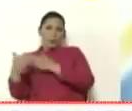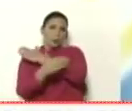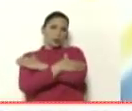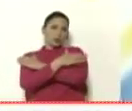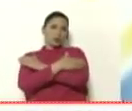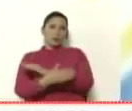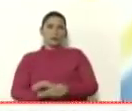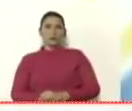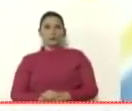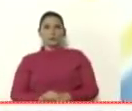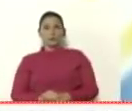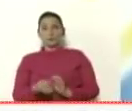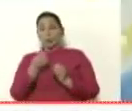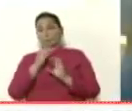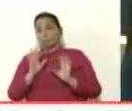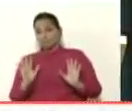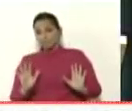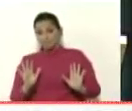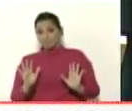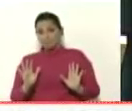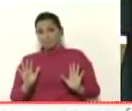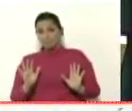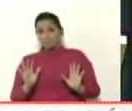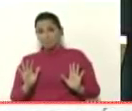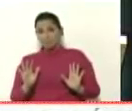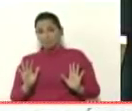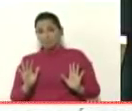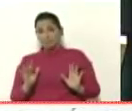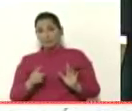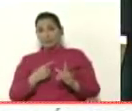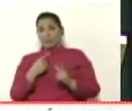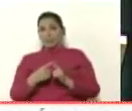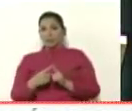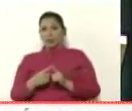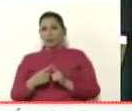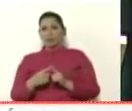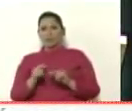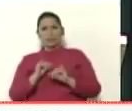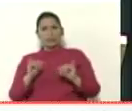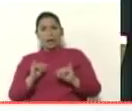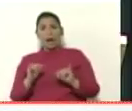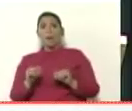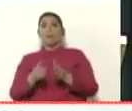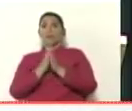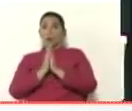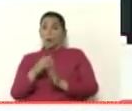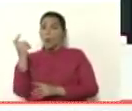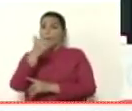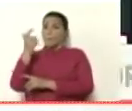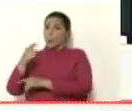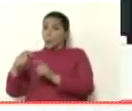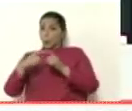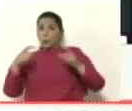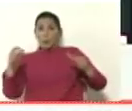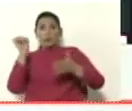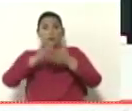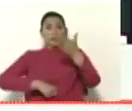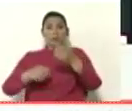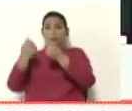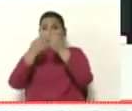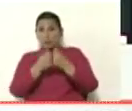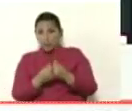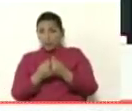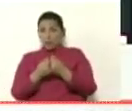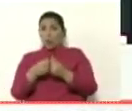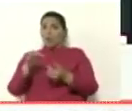así será aquí está Calderón rasgándose la vestidura anda a recuperar el cheque sin fondo Calderón Berti que dejaste en